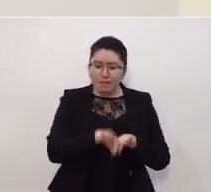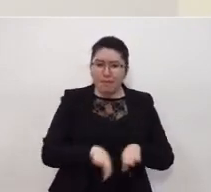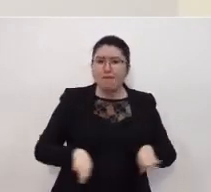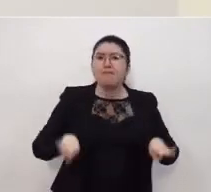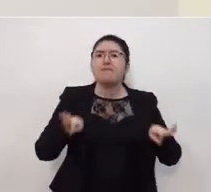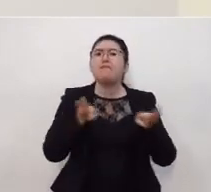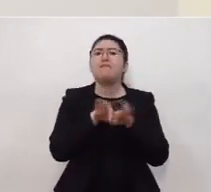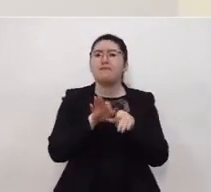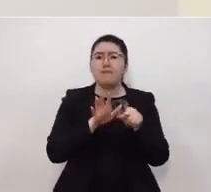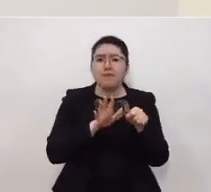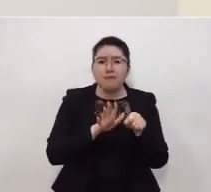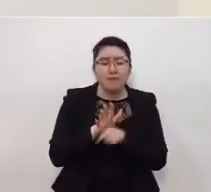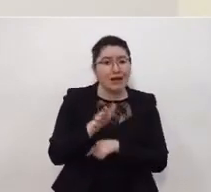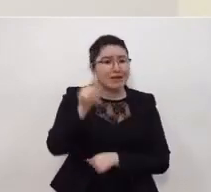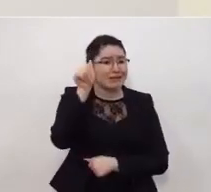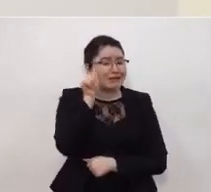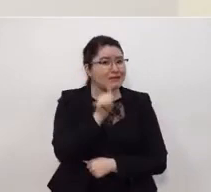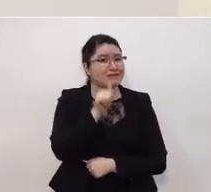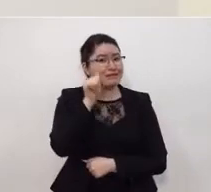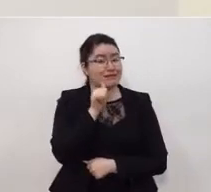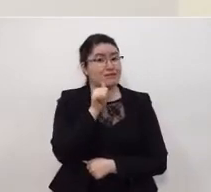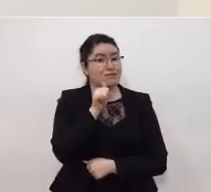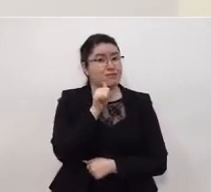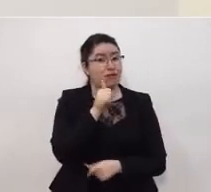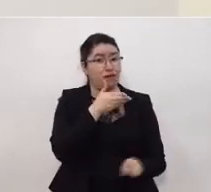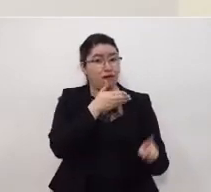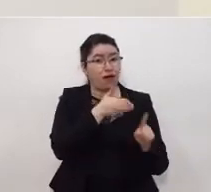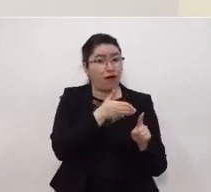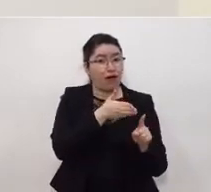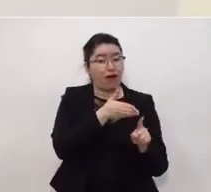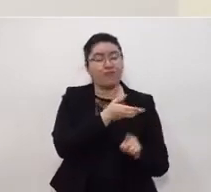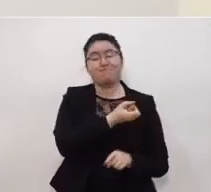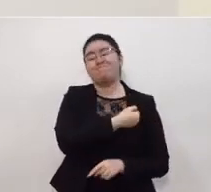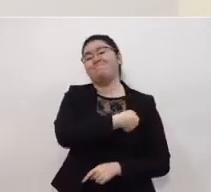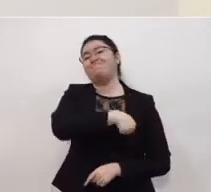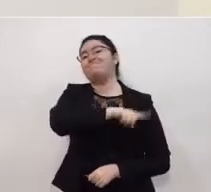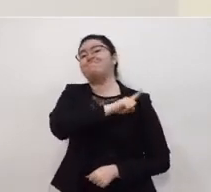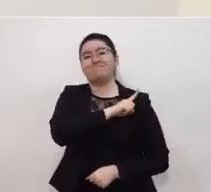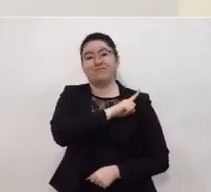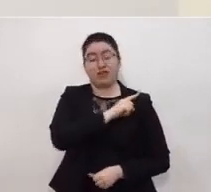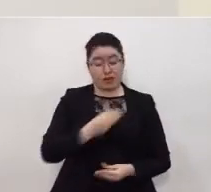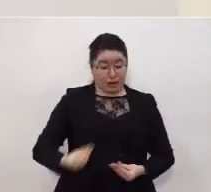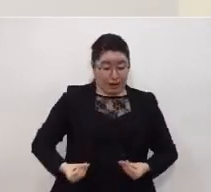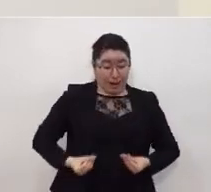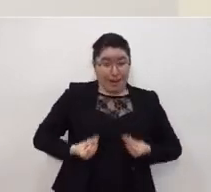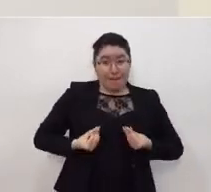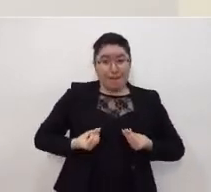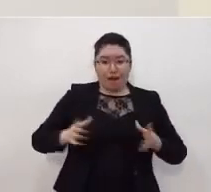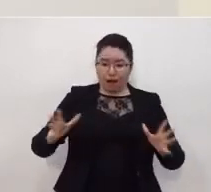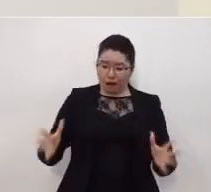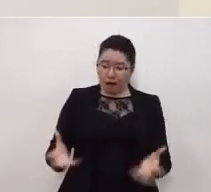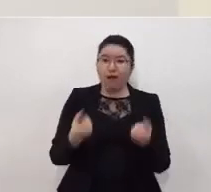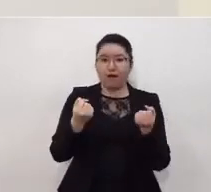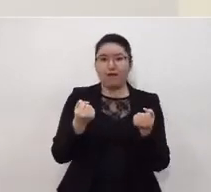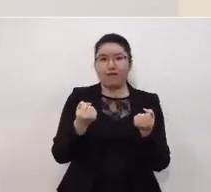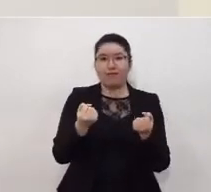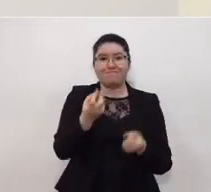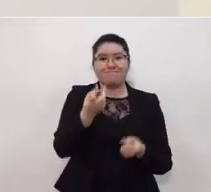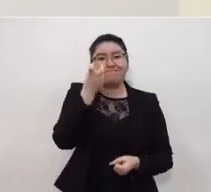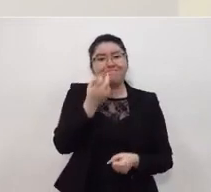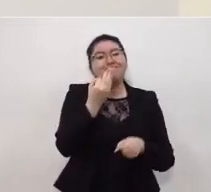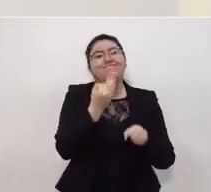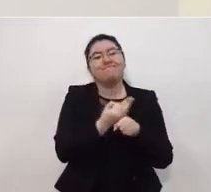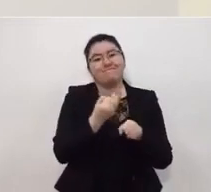y en todo momento es la salud y el salvar vidas por eso se están